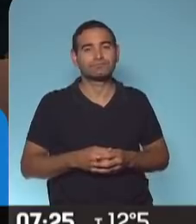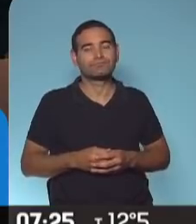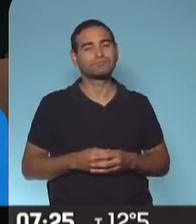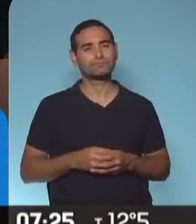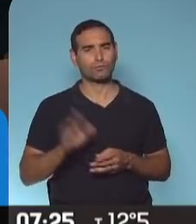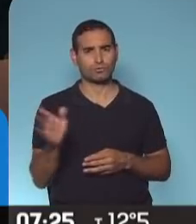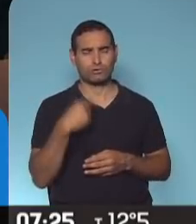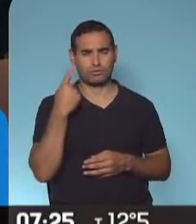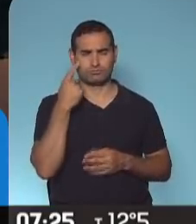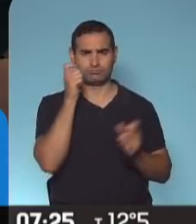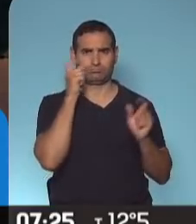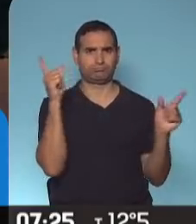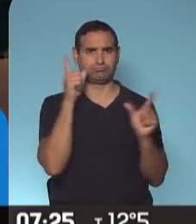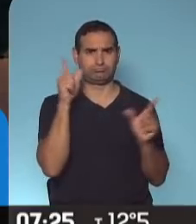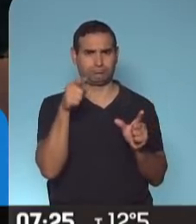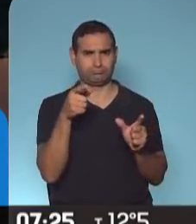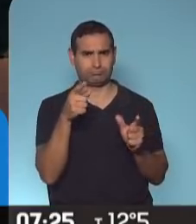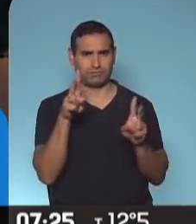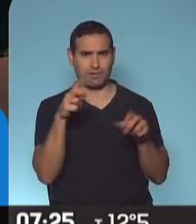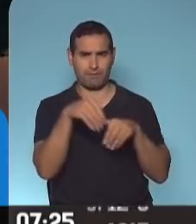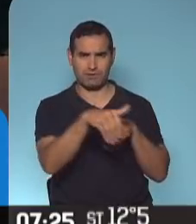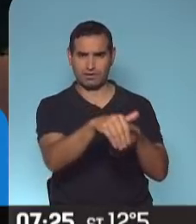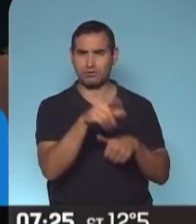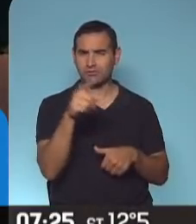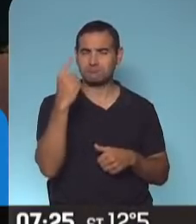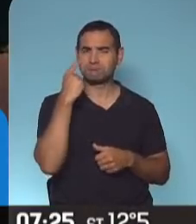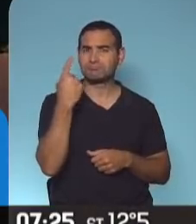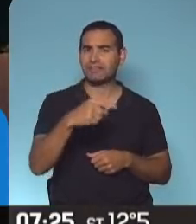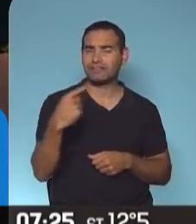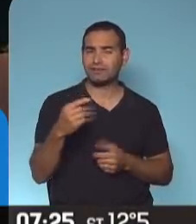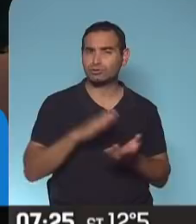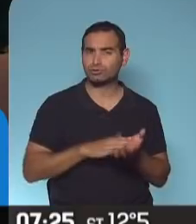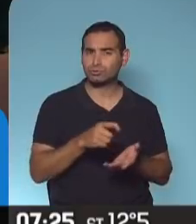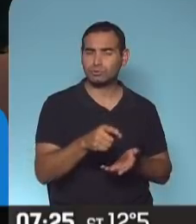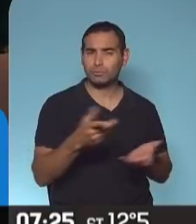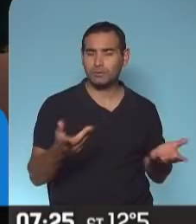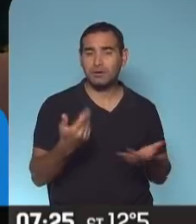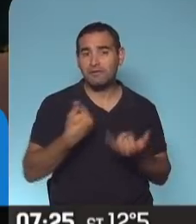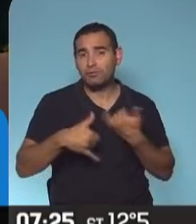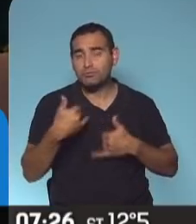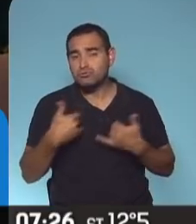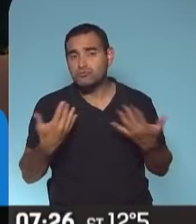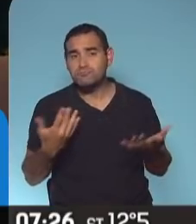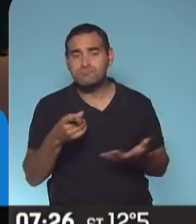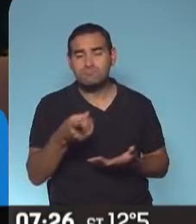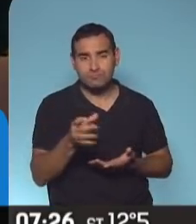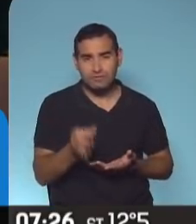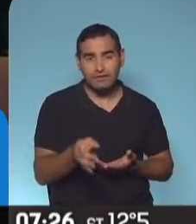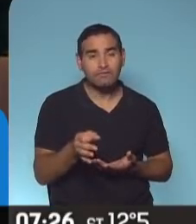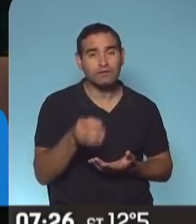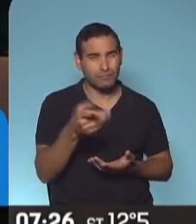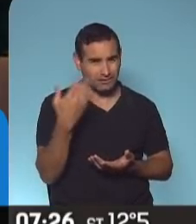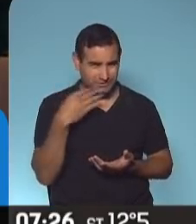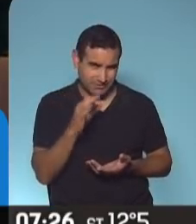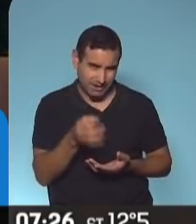conmocionados con lo que ha ocurrido en las últimas horas con este micro. ¿Cuál es su primer análisis, información que tiene? ¿Usted estaba